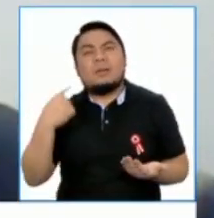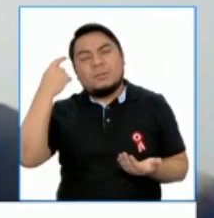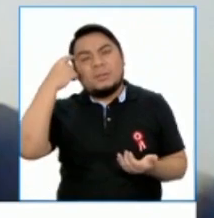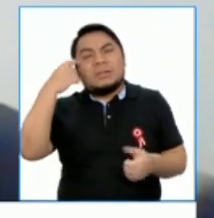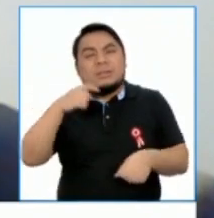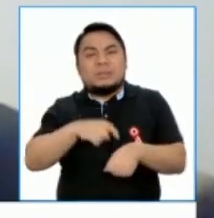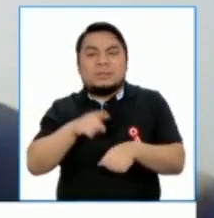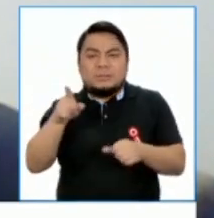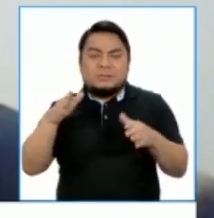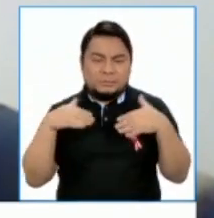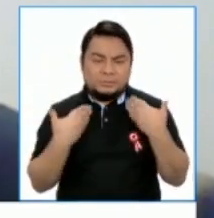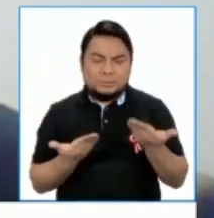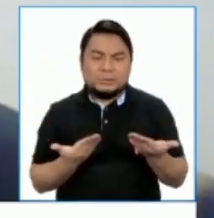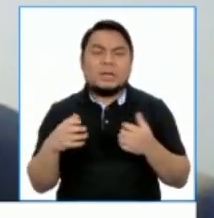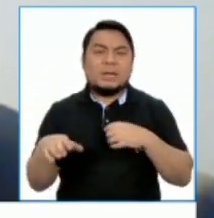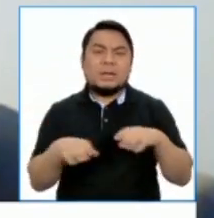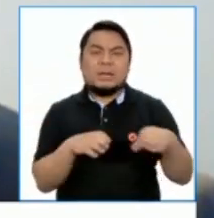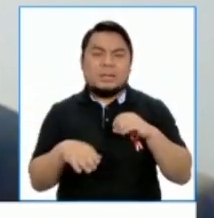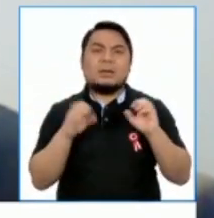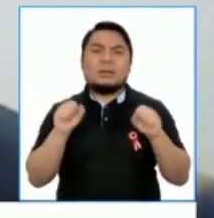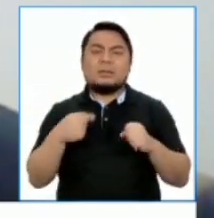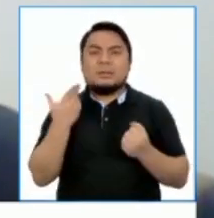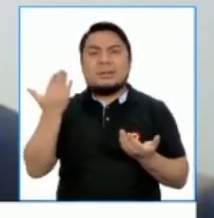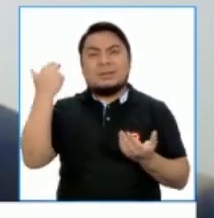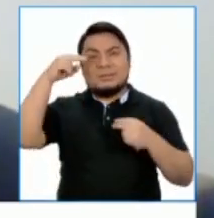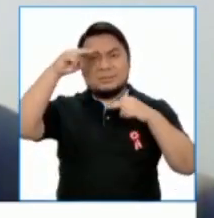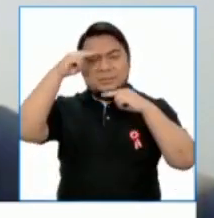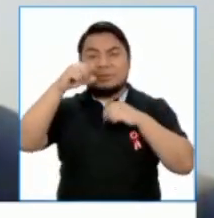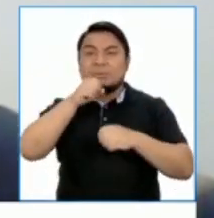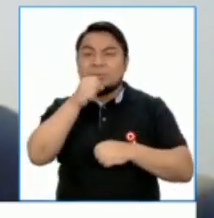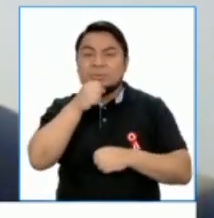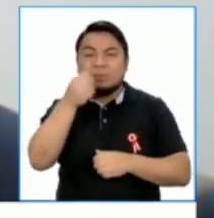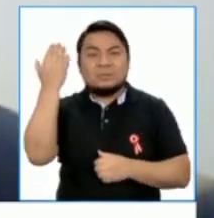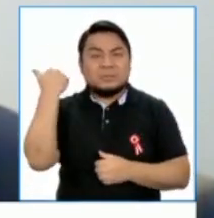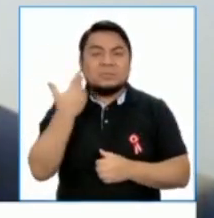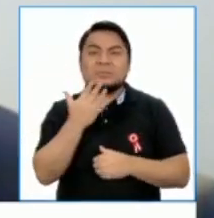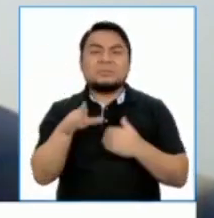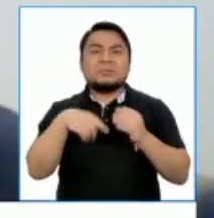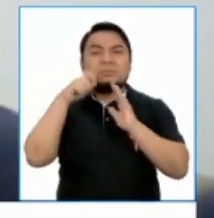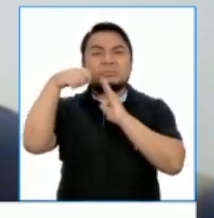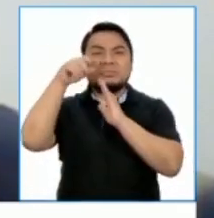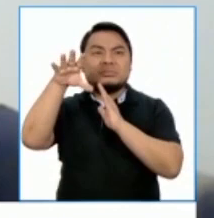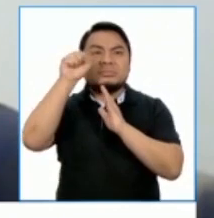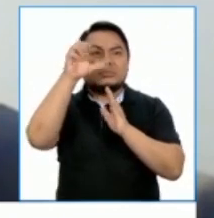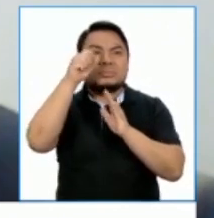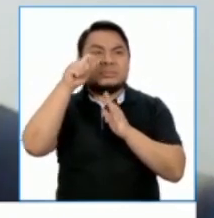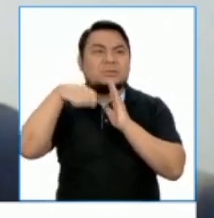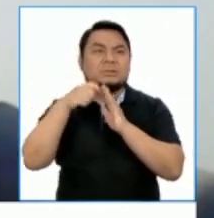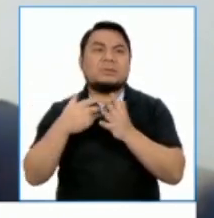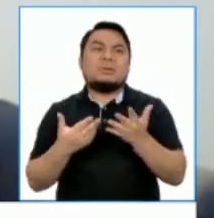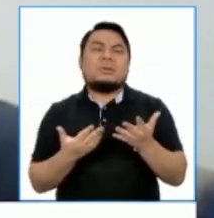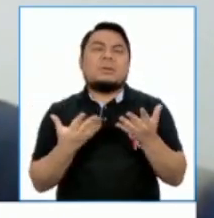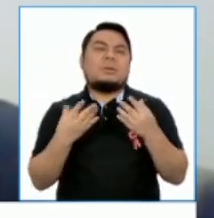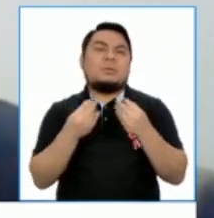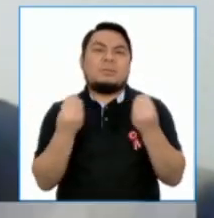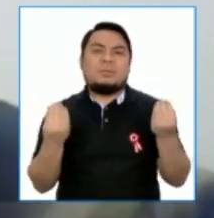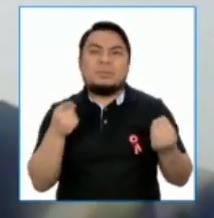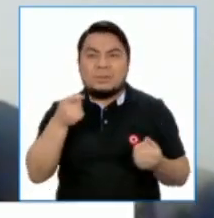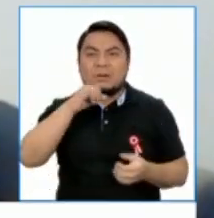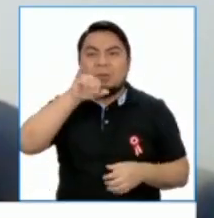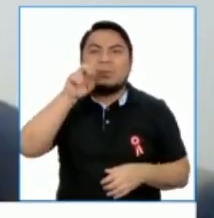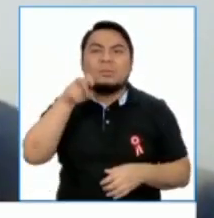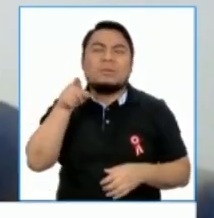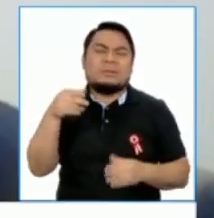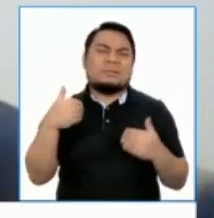hacerle una nota con apenas unas cuantas imágenes, un notón. Ese era Juan,